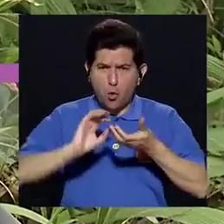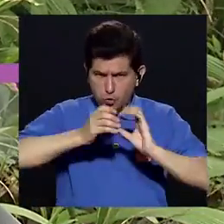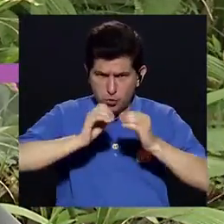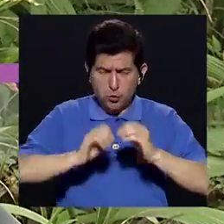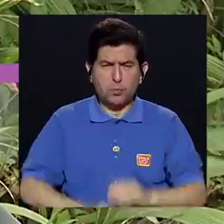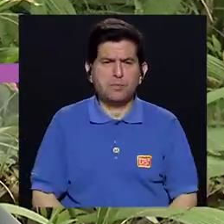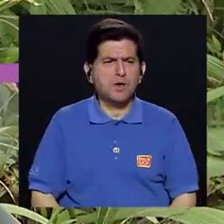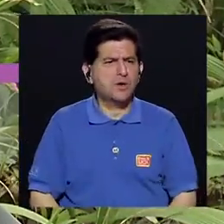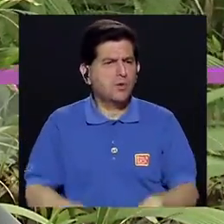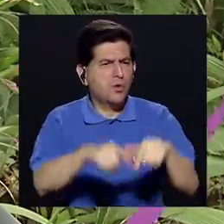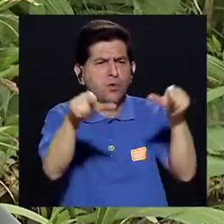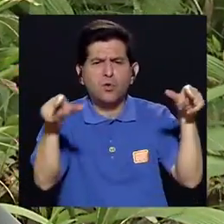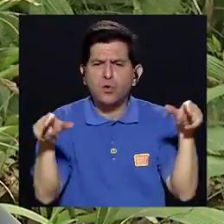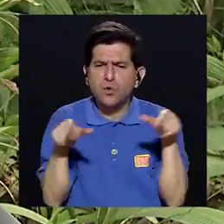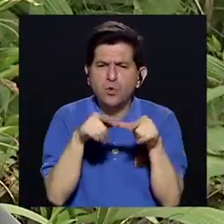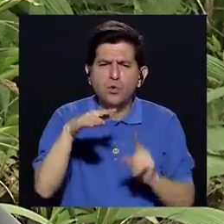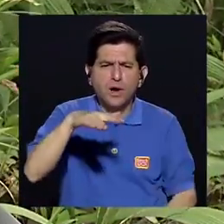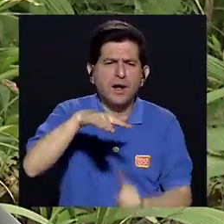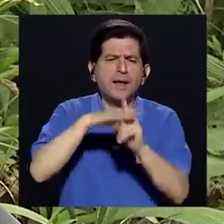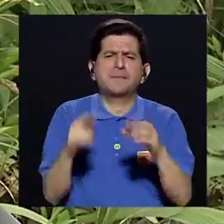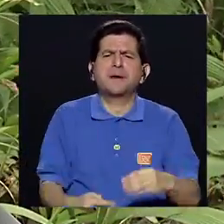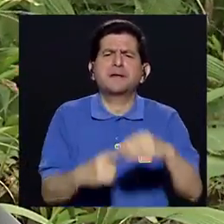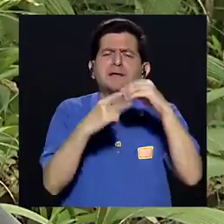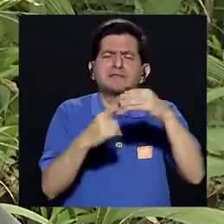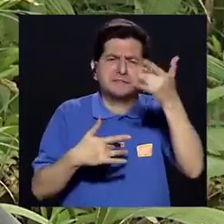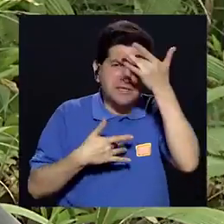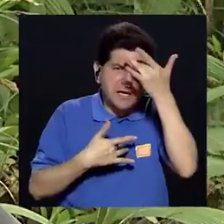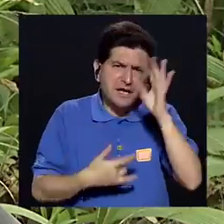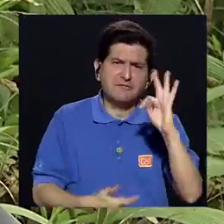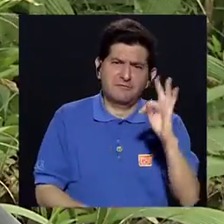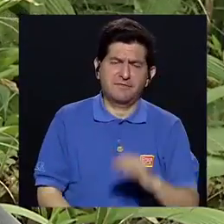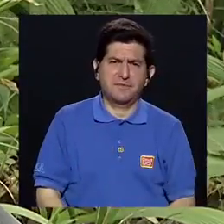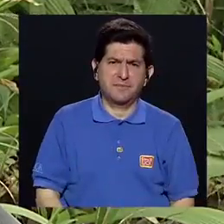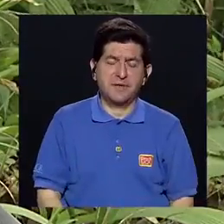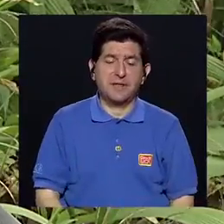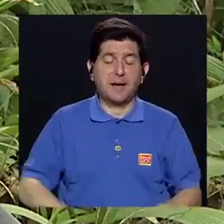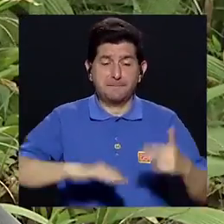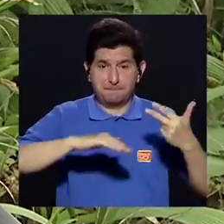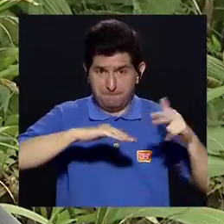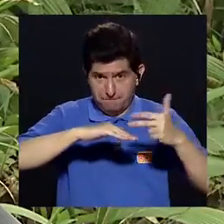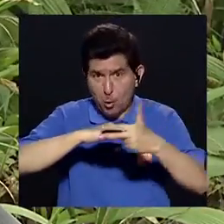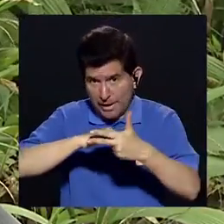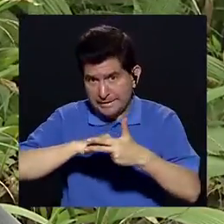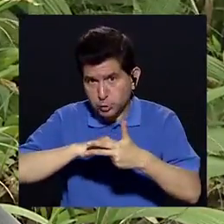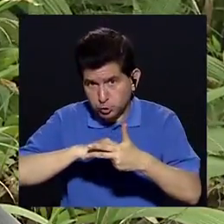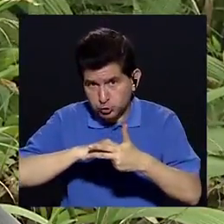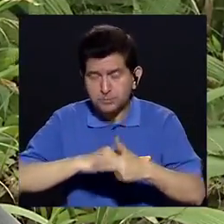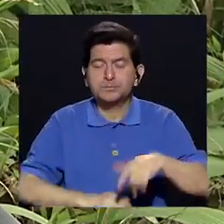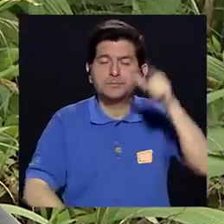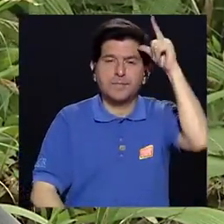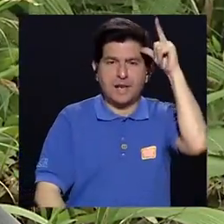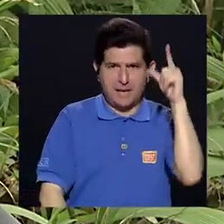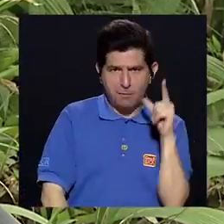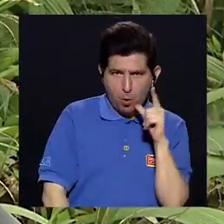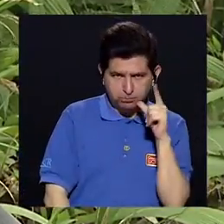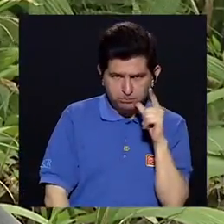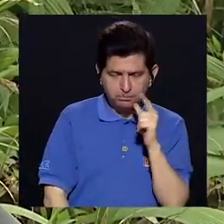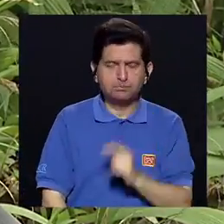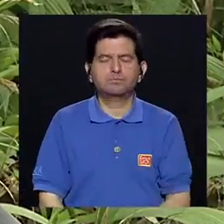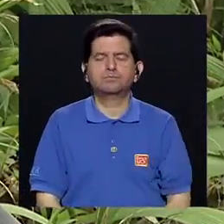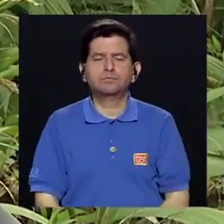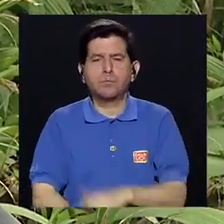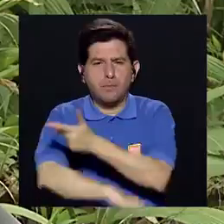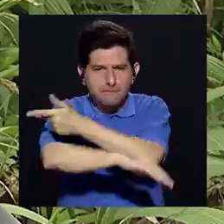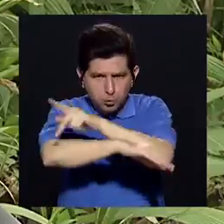digamos En qué lugar Se da más La tuberculosis Los puertos Limón Punta